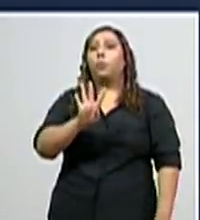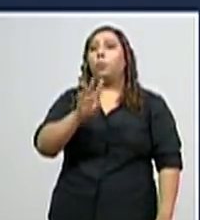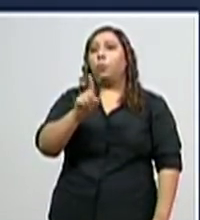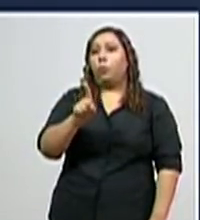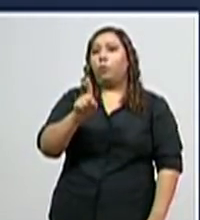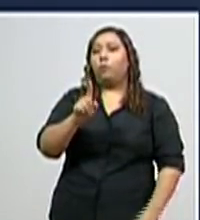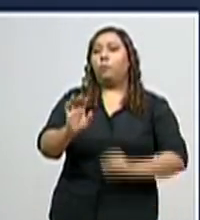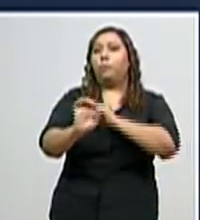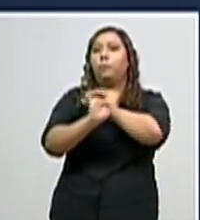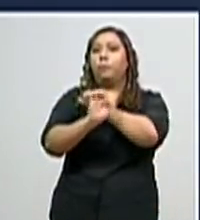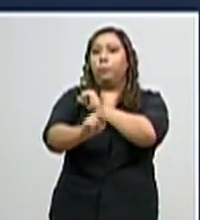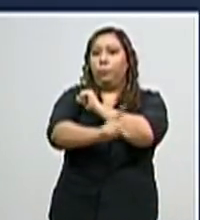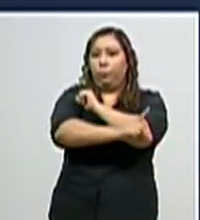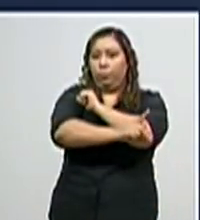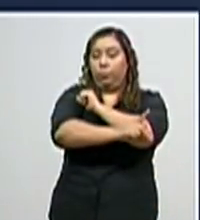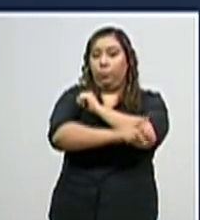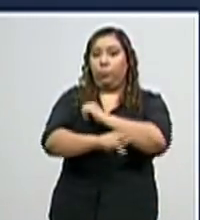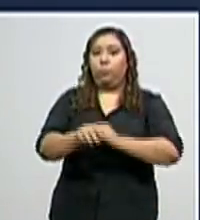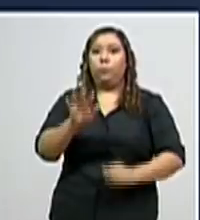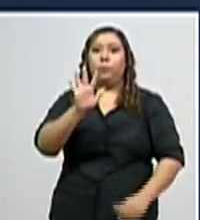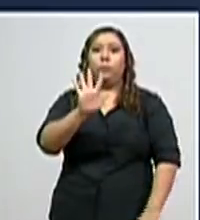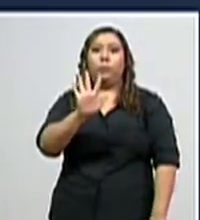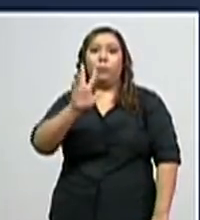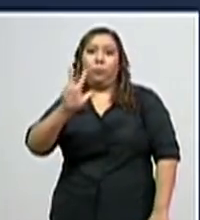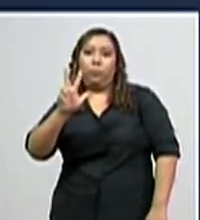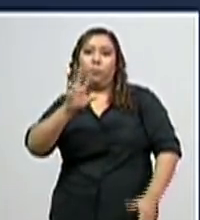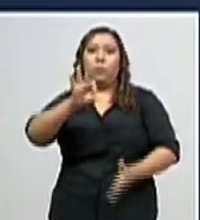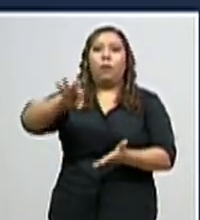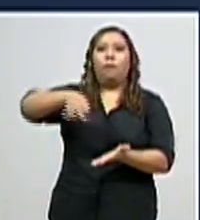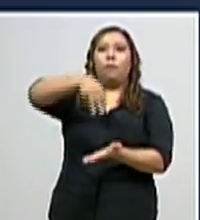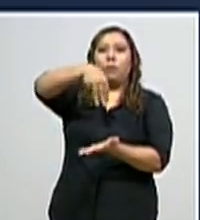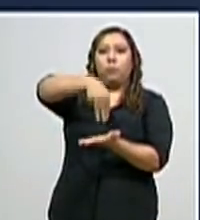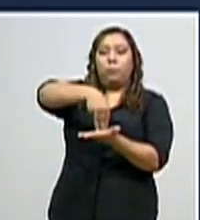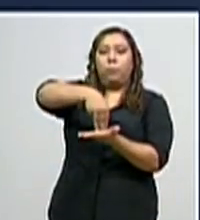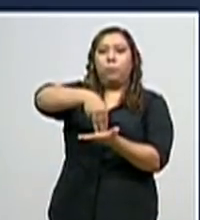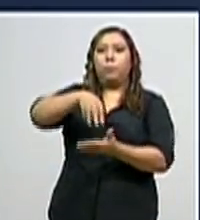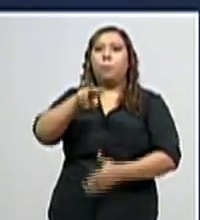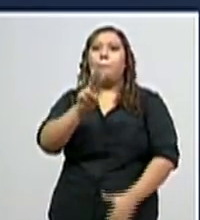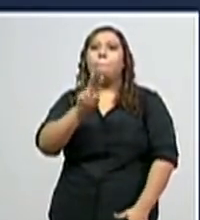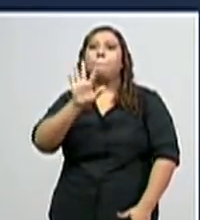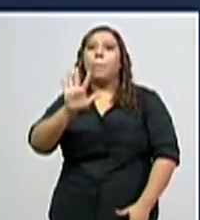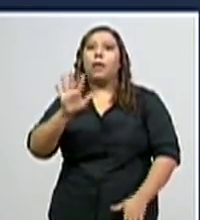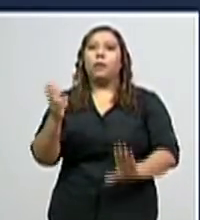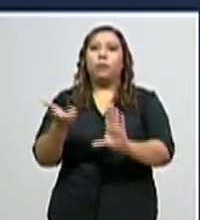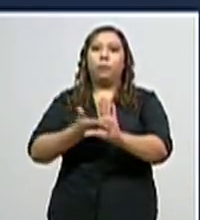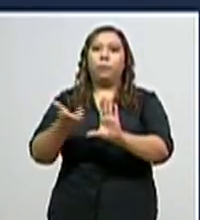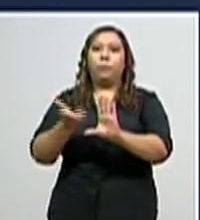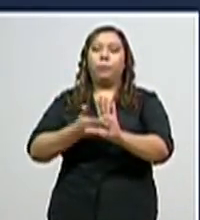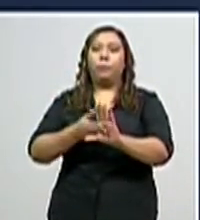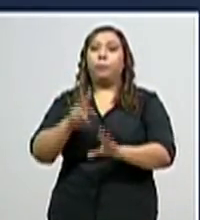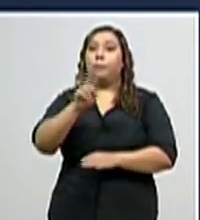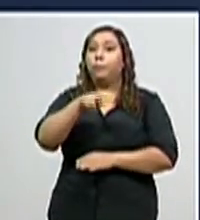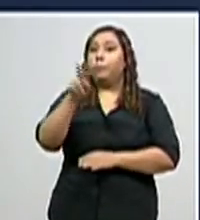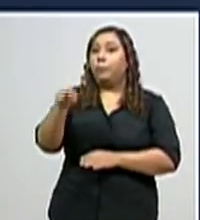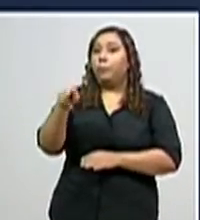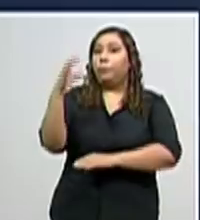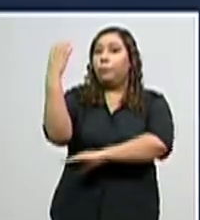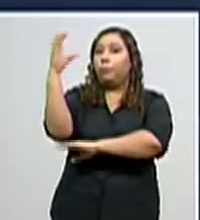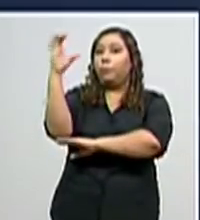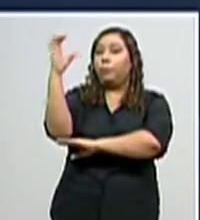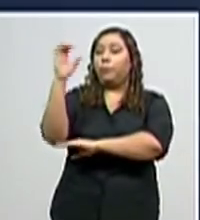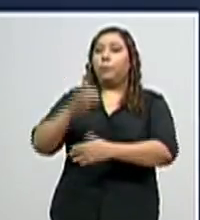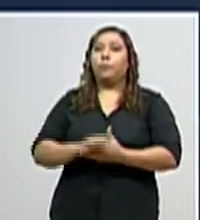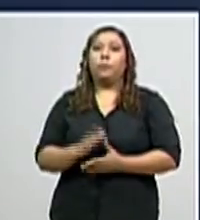en El Paraíso, 53 en Francisco Morazán, 25 en Choloteca, 22 en Colón,